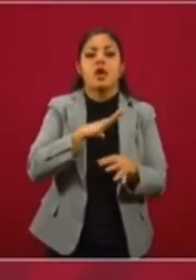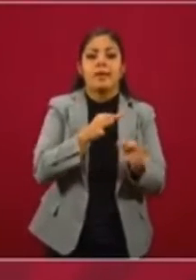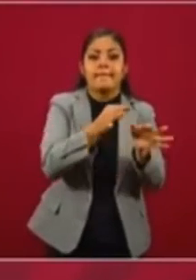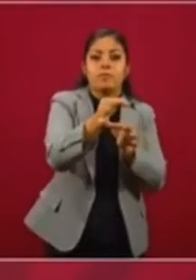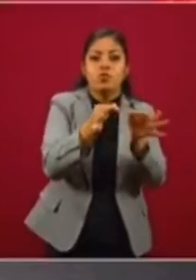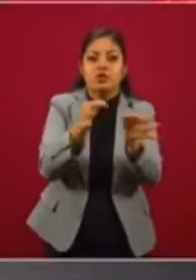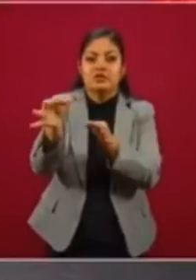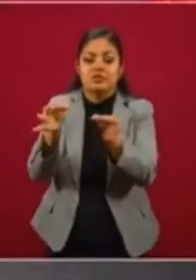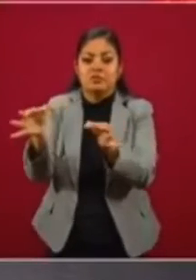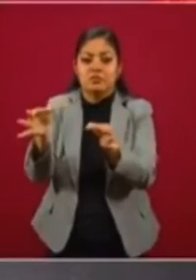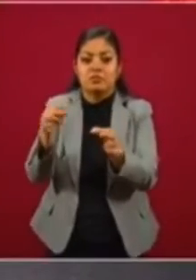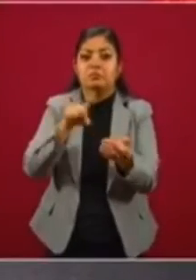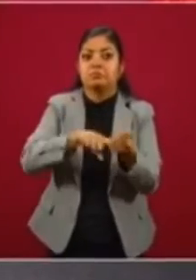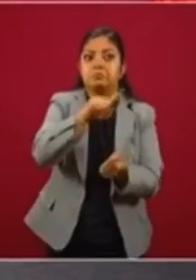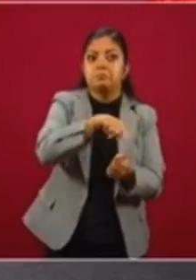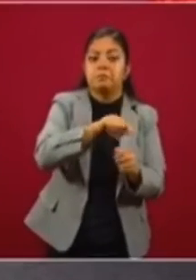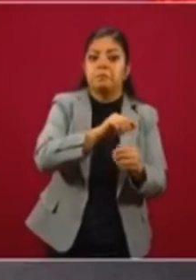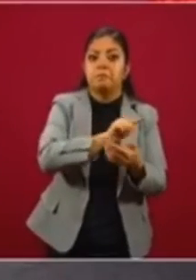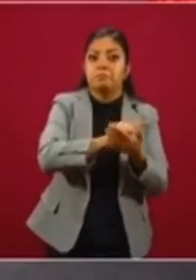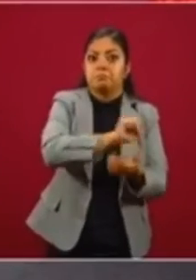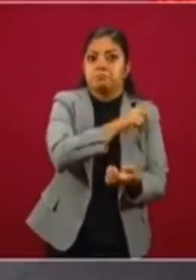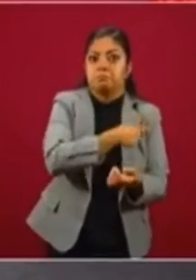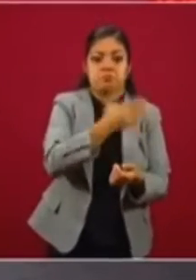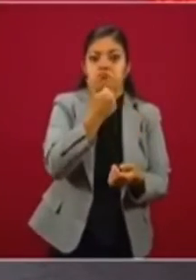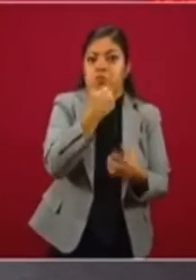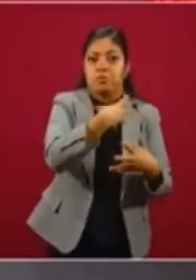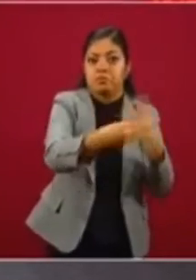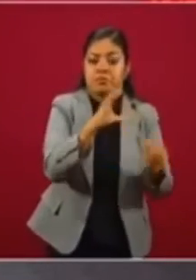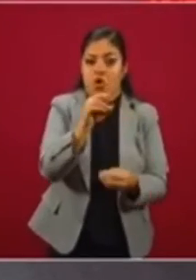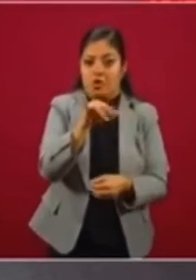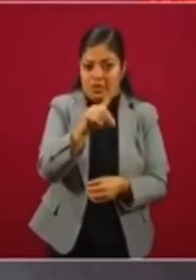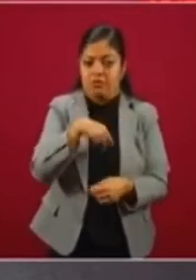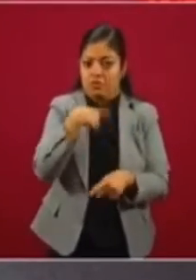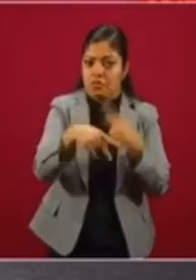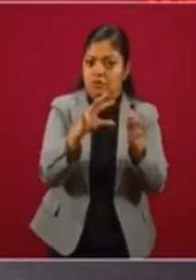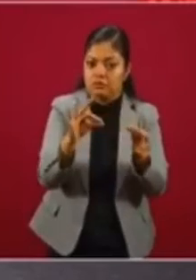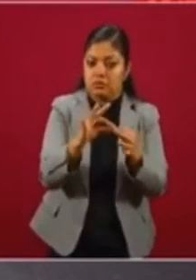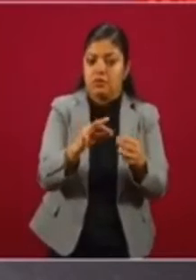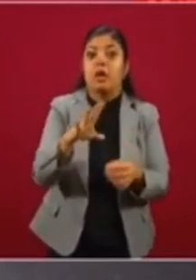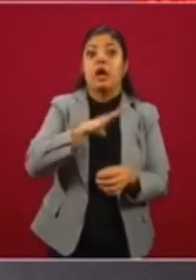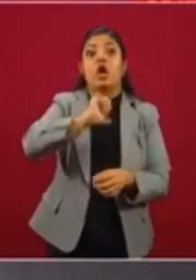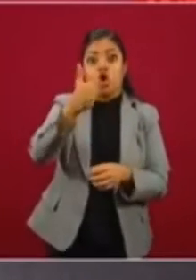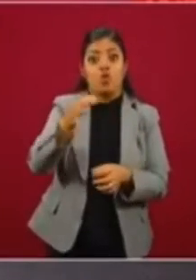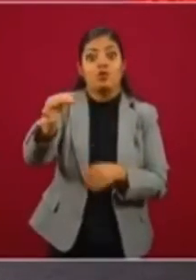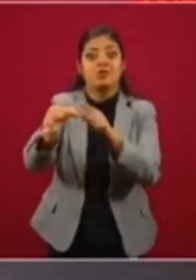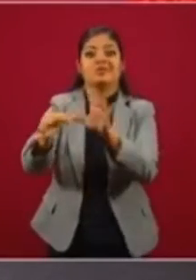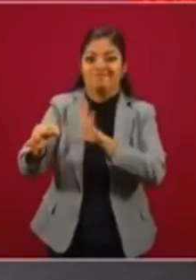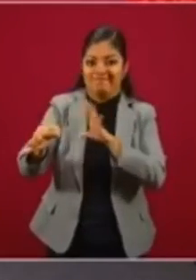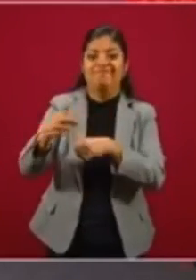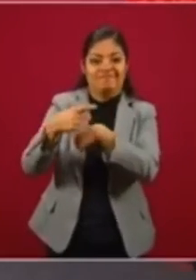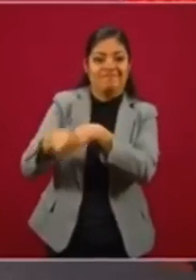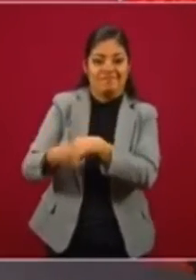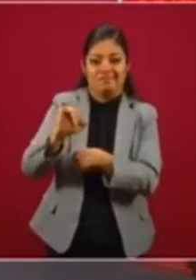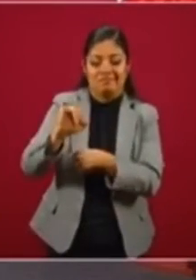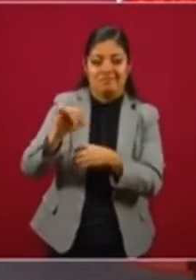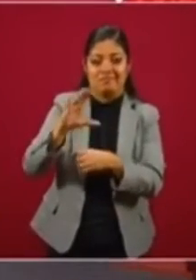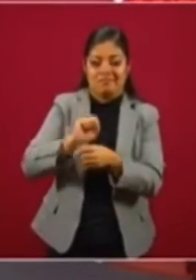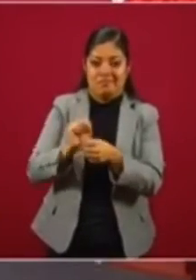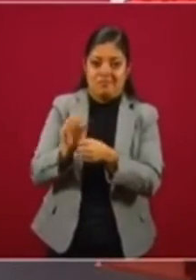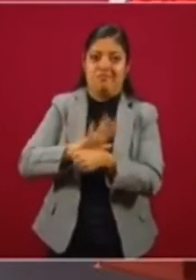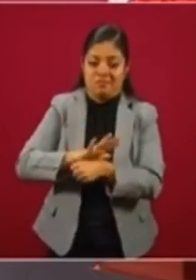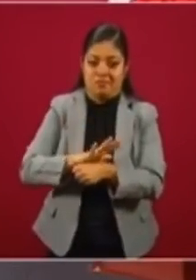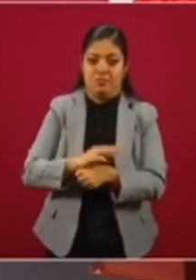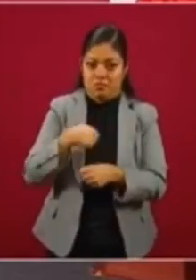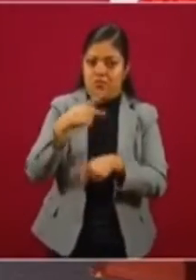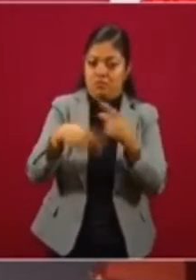sin contagio, cuáles son los que están más afectados y a partir de eso se va